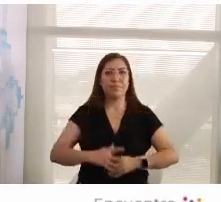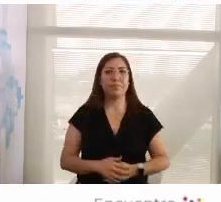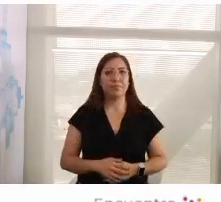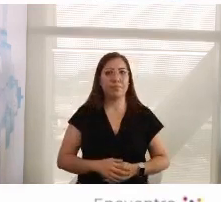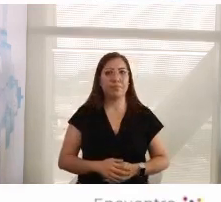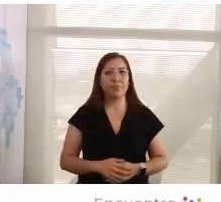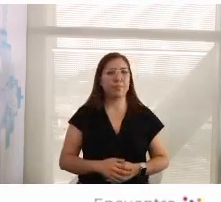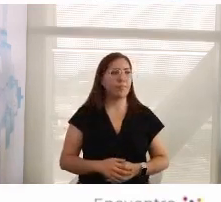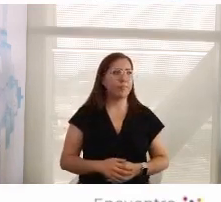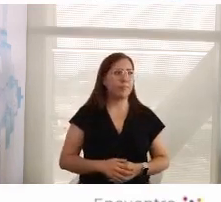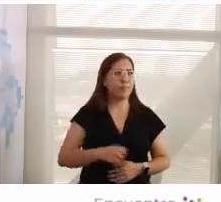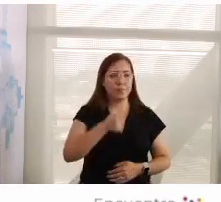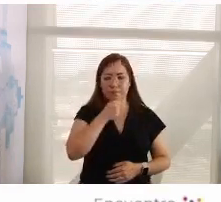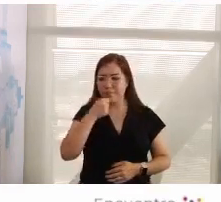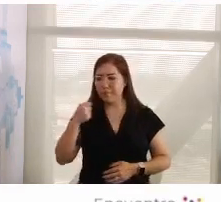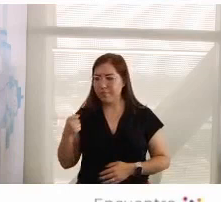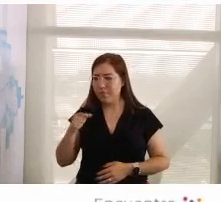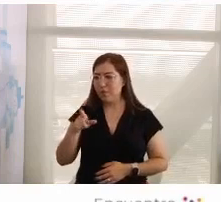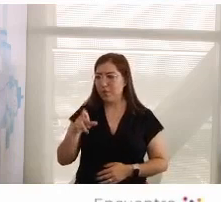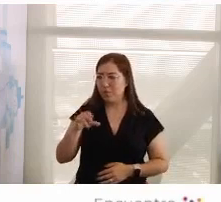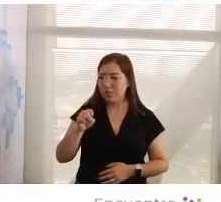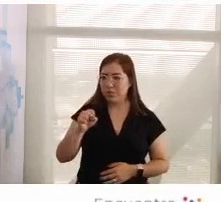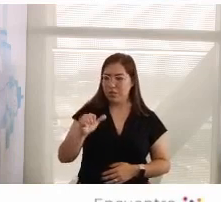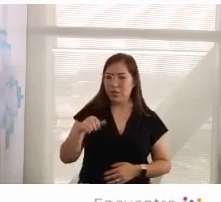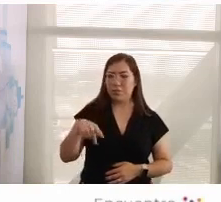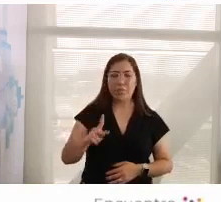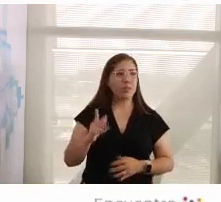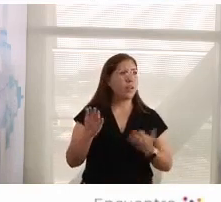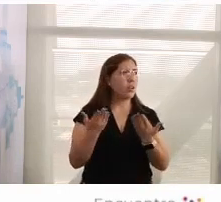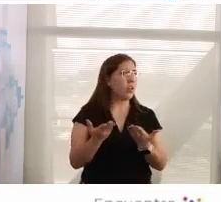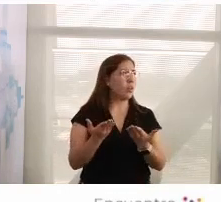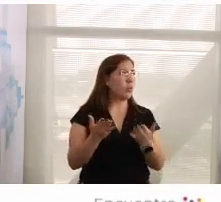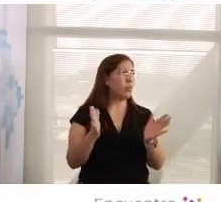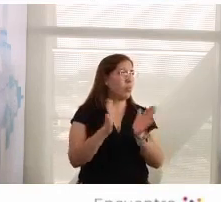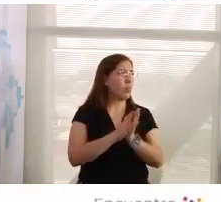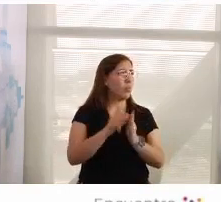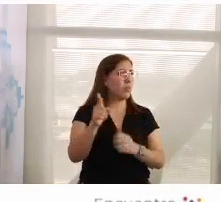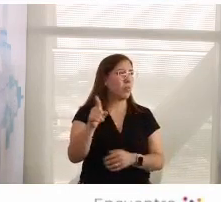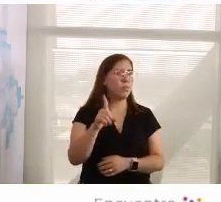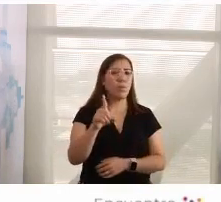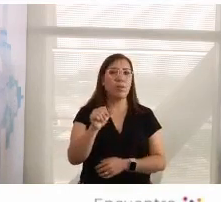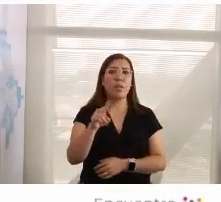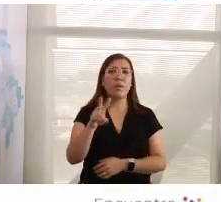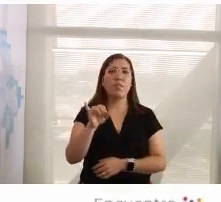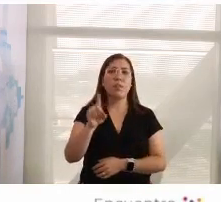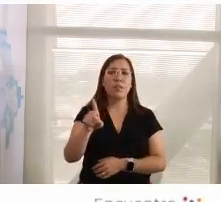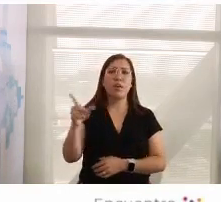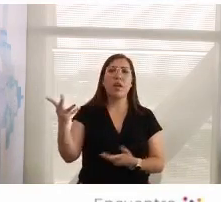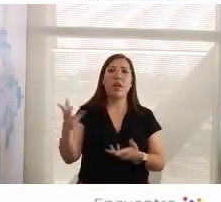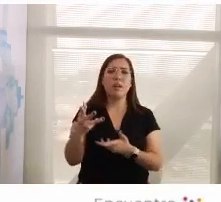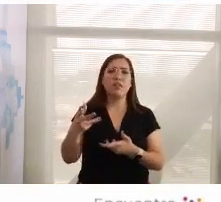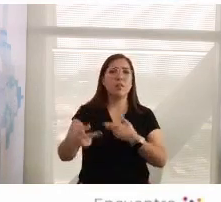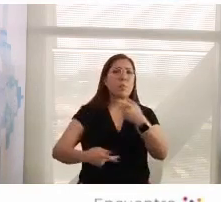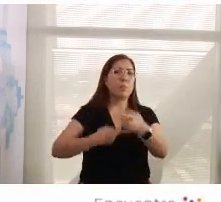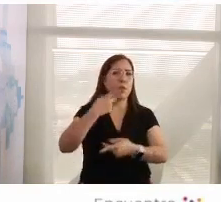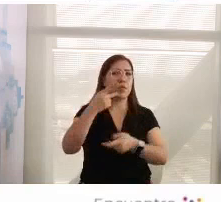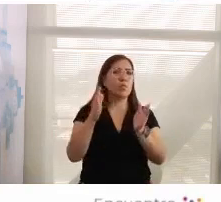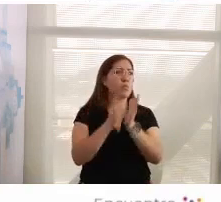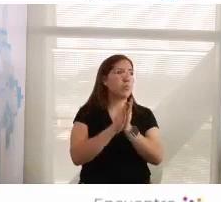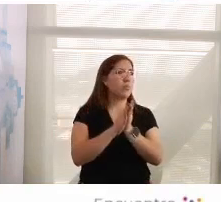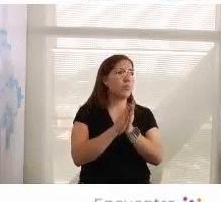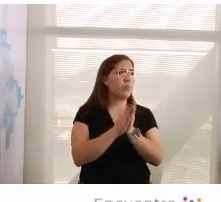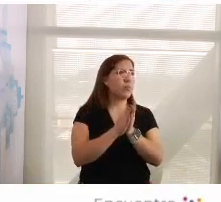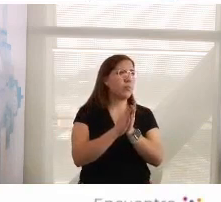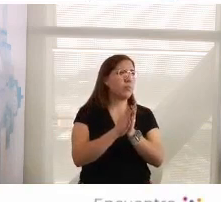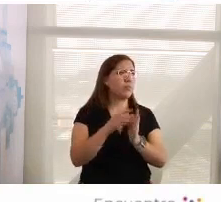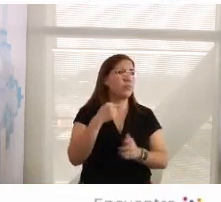paso la palabra, Luisa, pero David, si nos haces tu pregunta, por cuestiones de tiempo, le voy a pedir a Luisa que